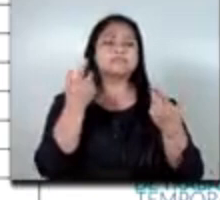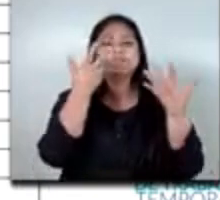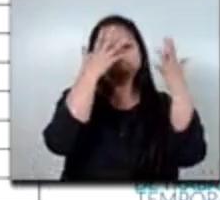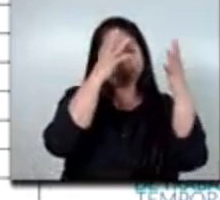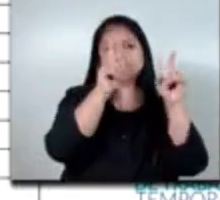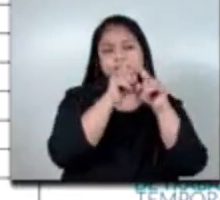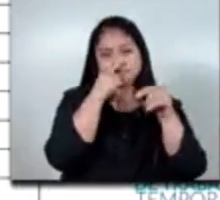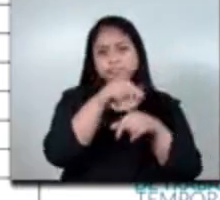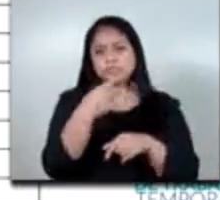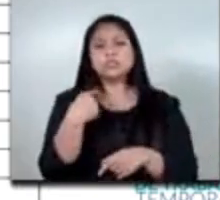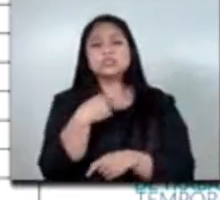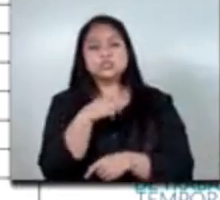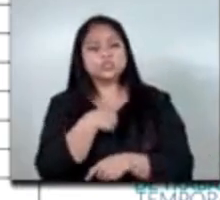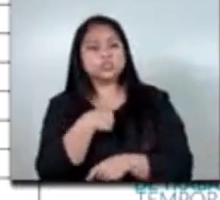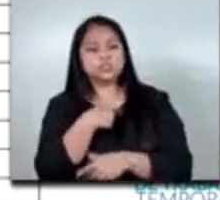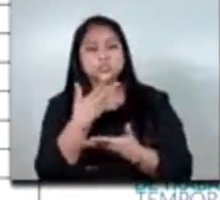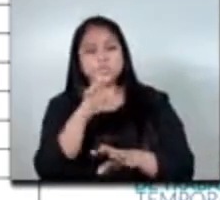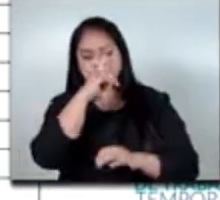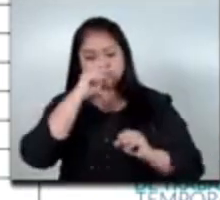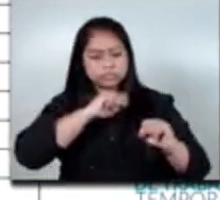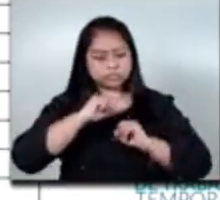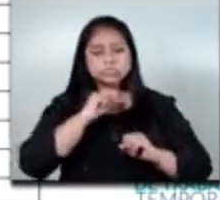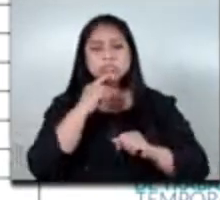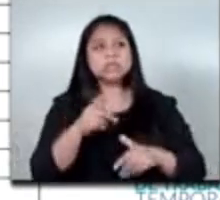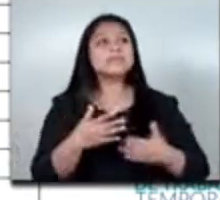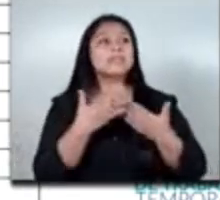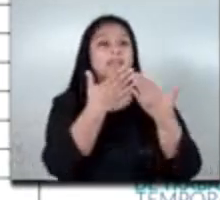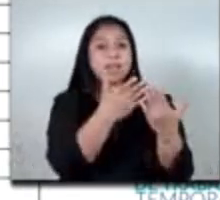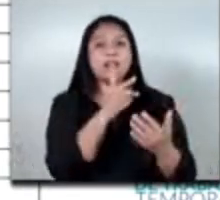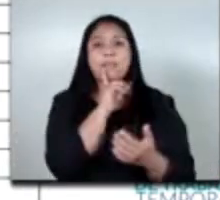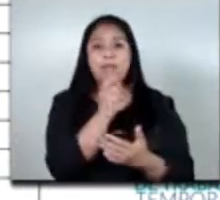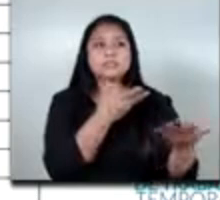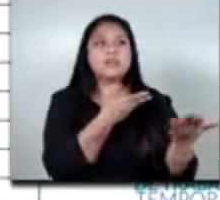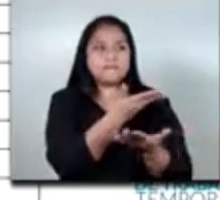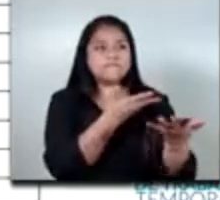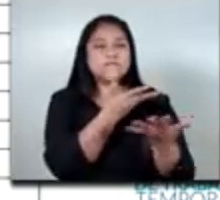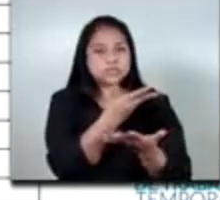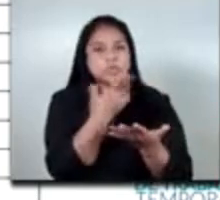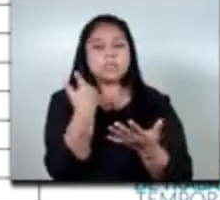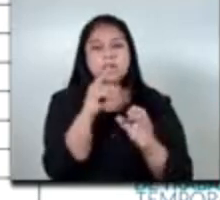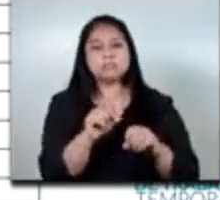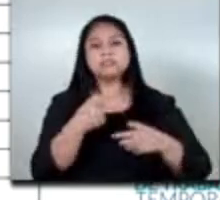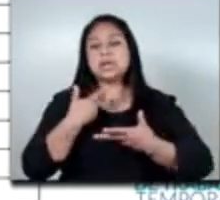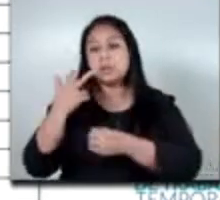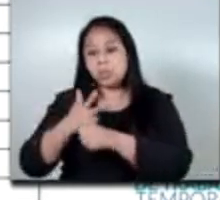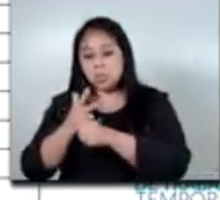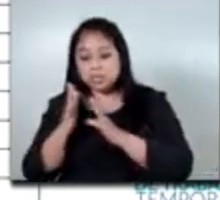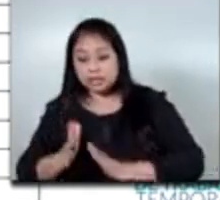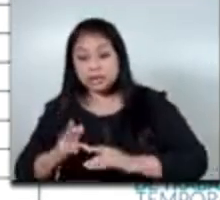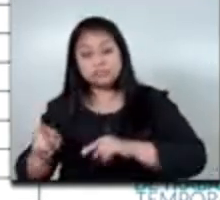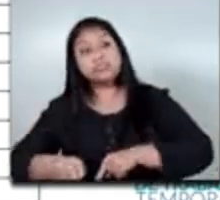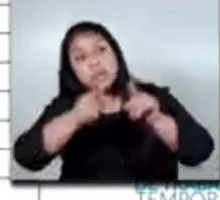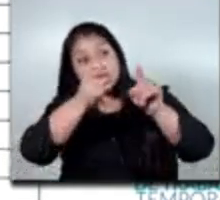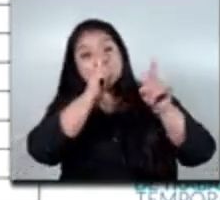hemos ocupado como ministerio de trabajo y previsión social en darles ese mejor servicio al cliente que podamos tanto a los guatemaltecos que miran